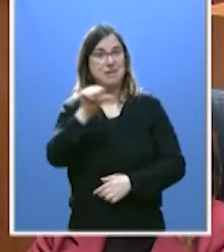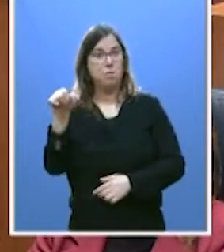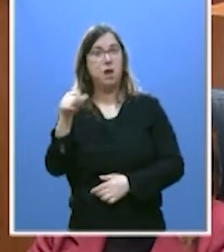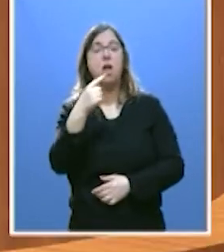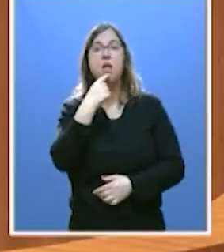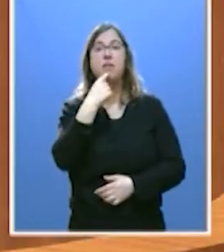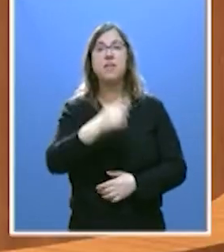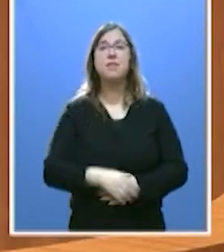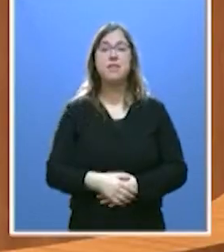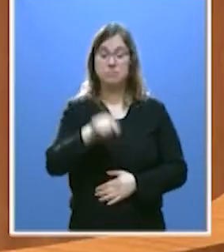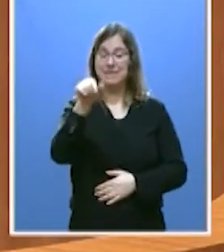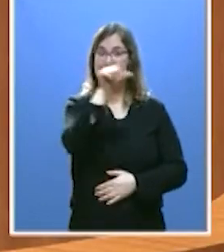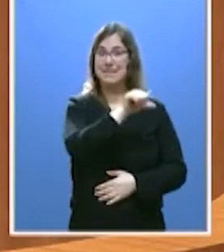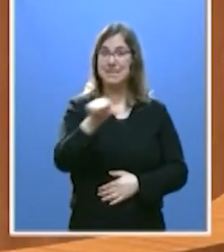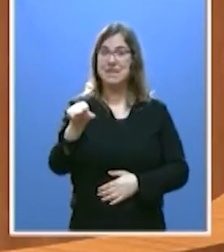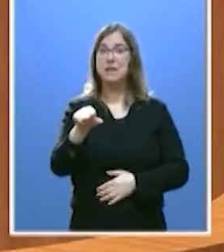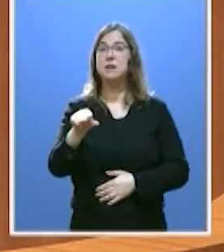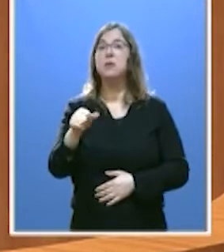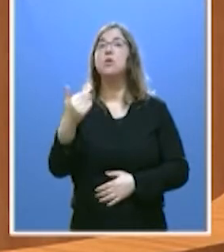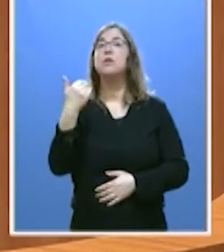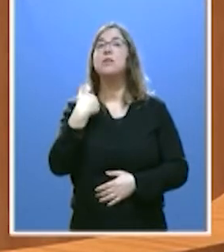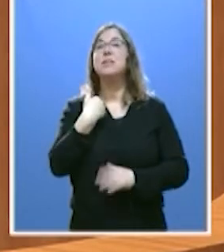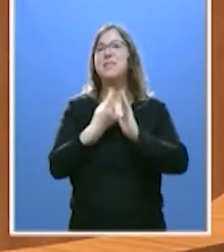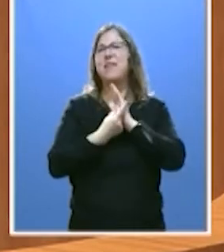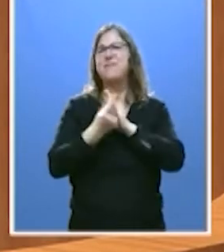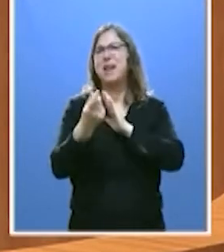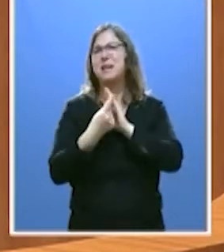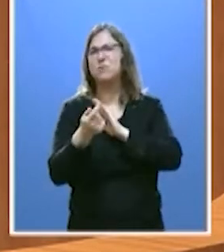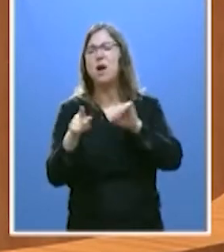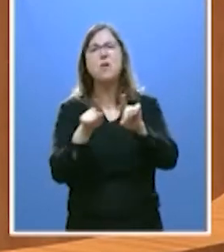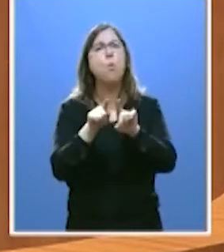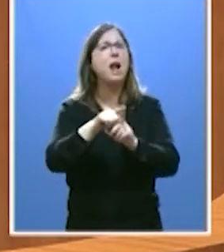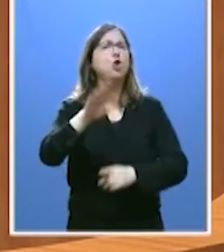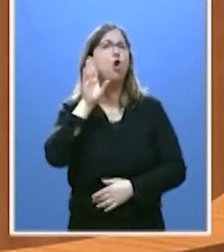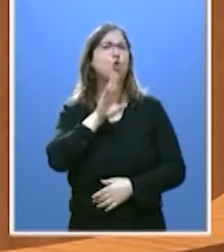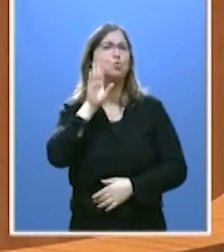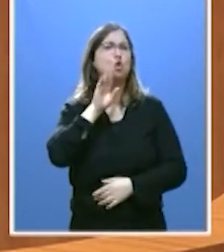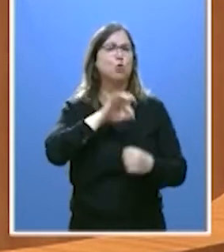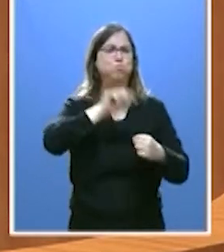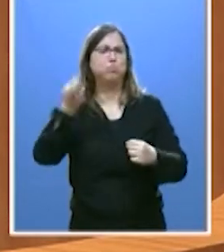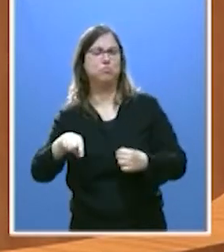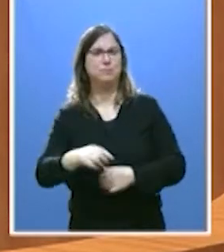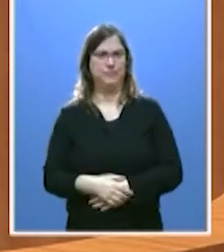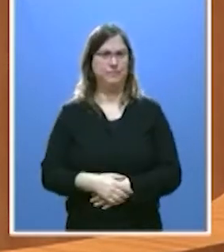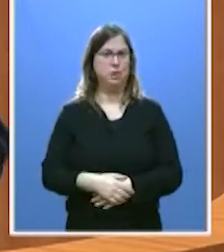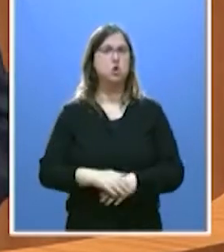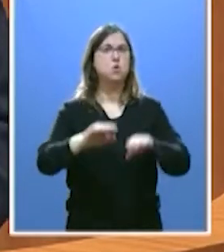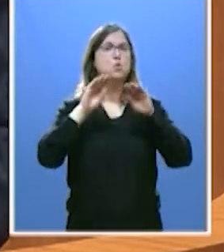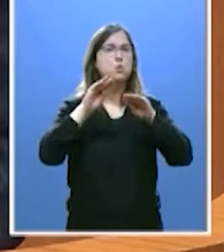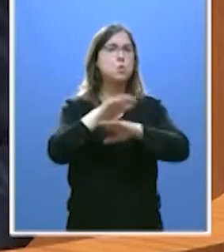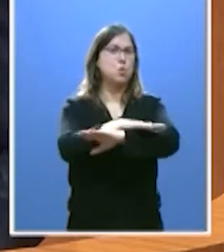transfugismo es corrupción. El presidente de su gobierno.